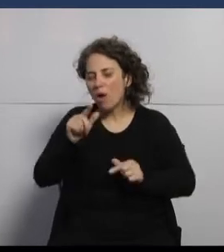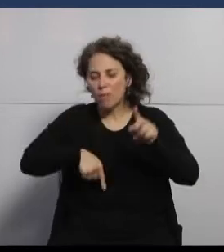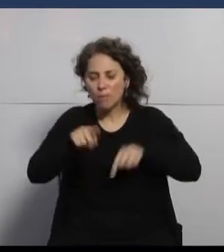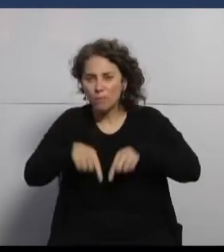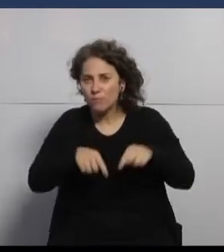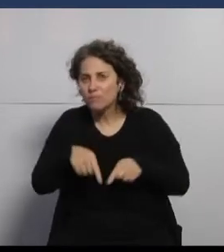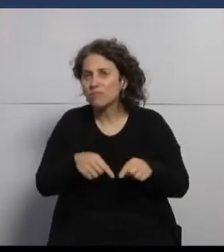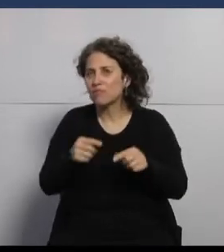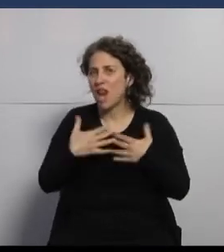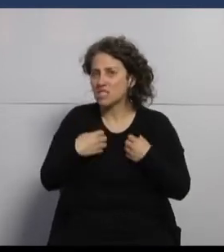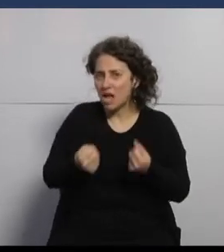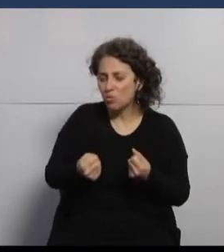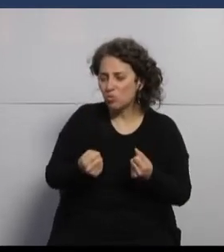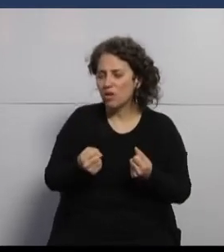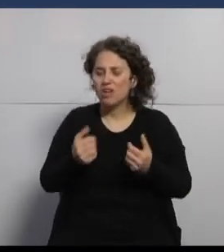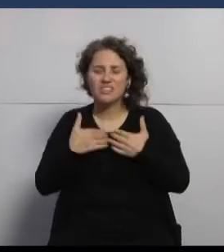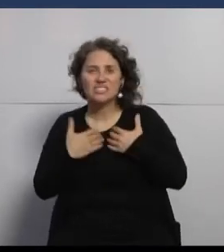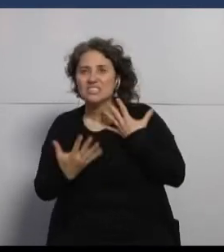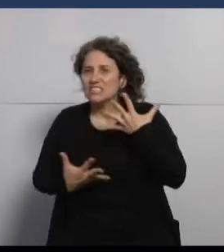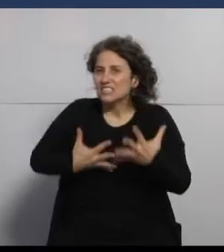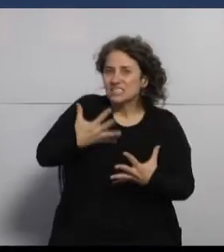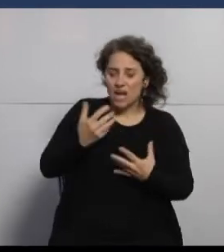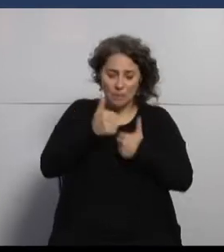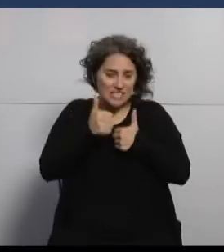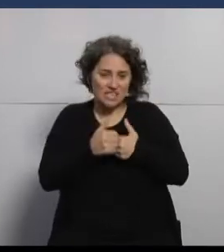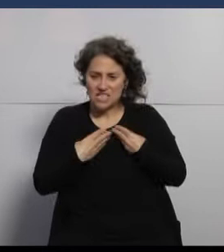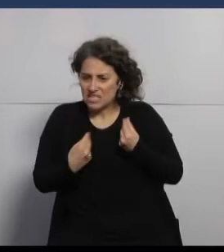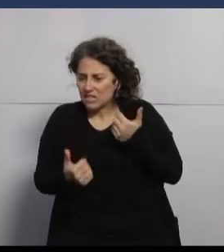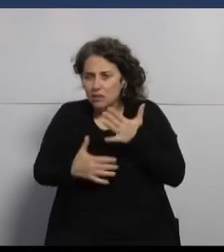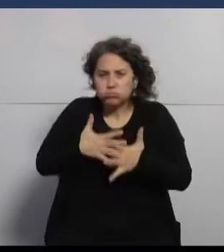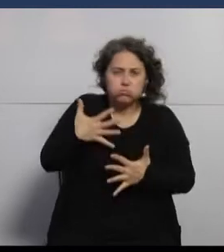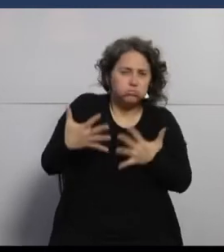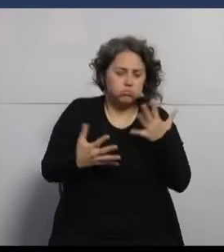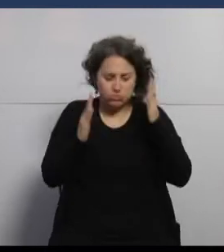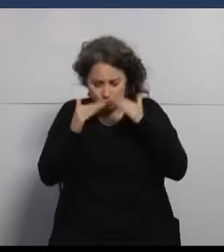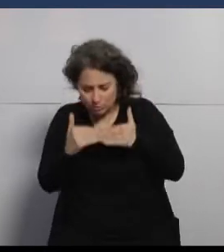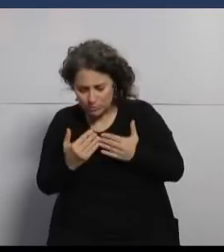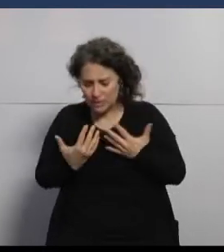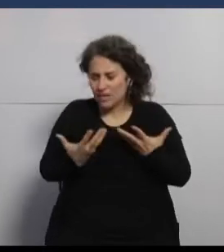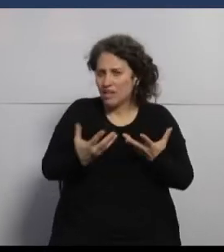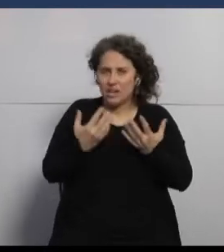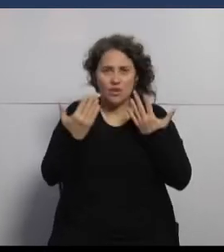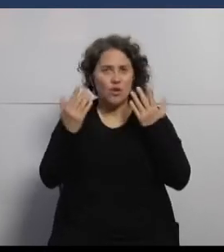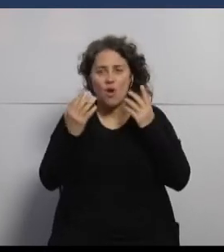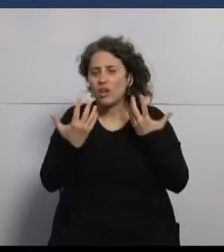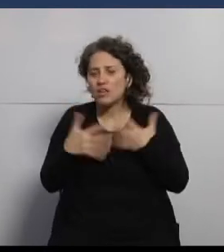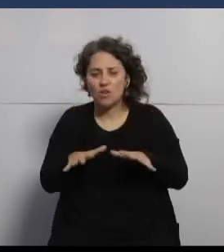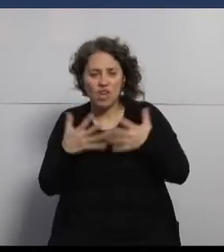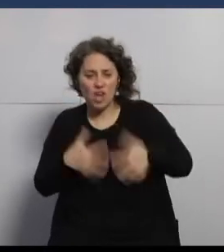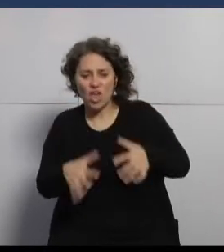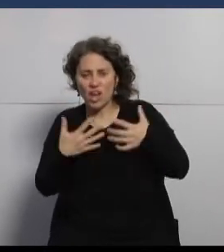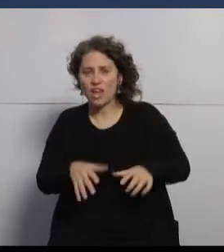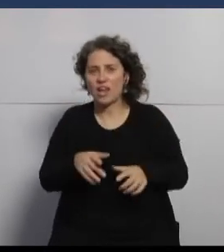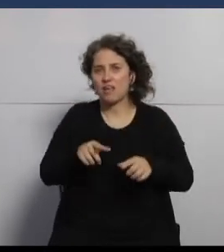a los pacientes, los agota. Y, además, la experiencia los lleva a que no permitan gestionarlo. Son